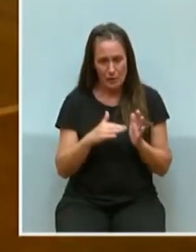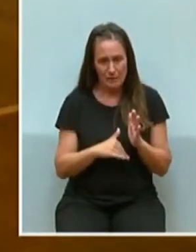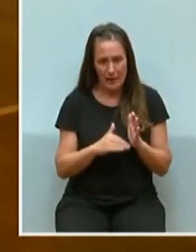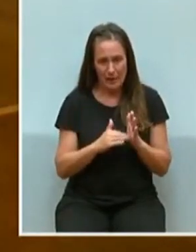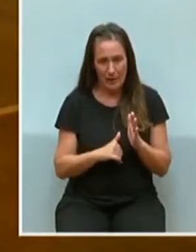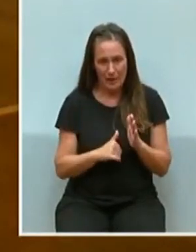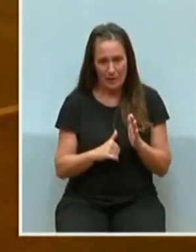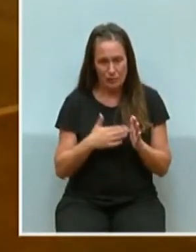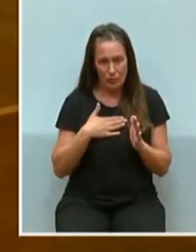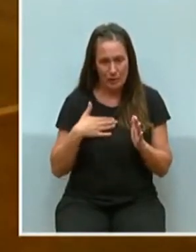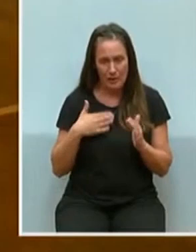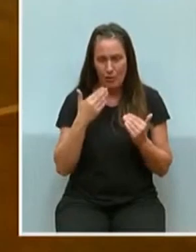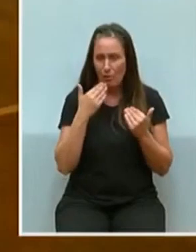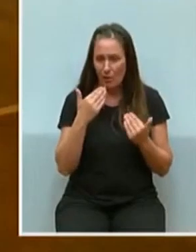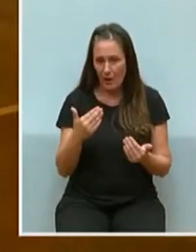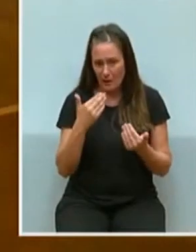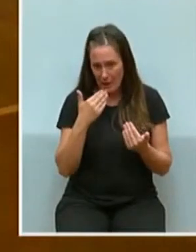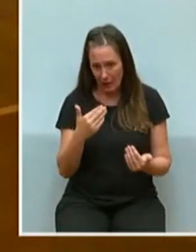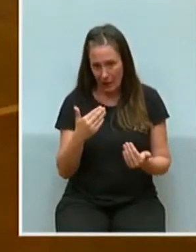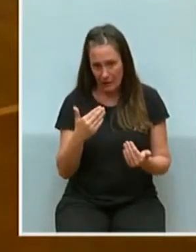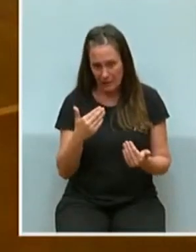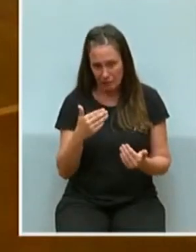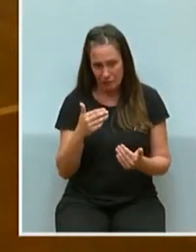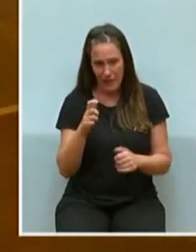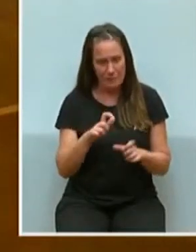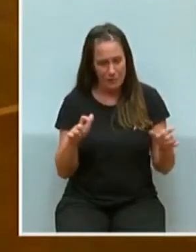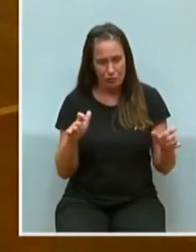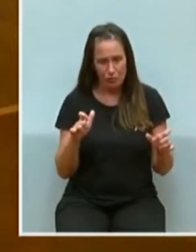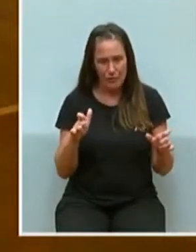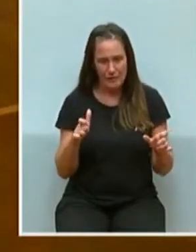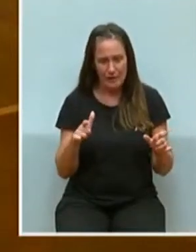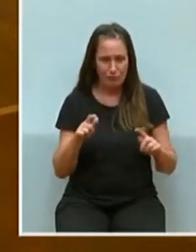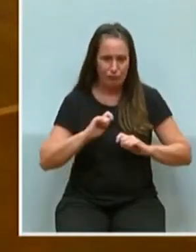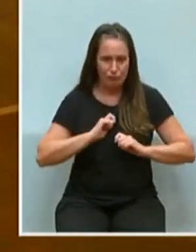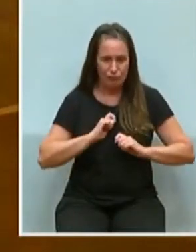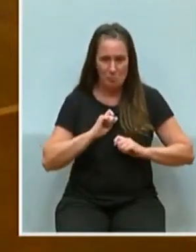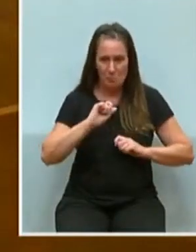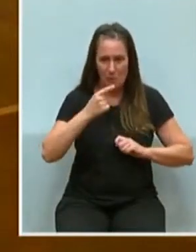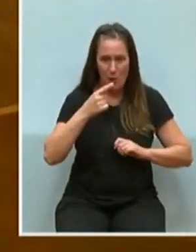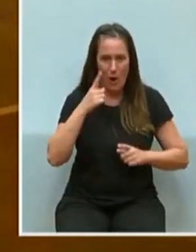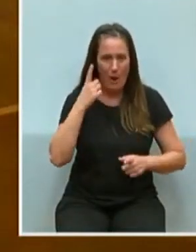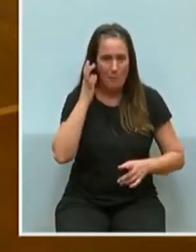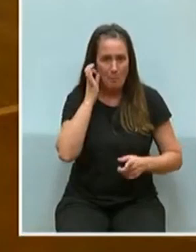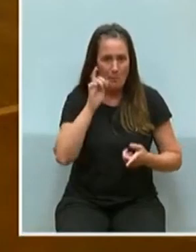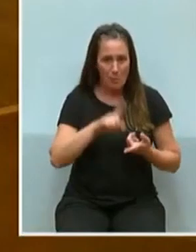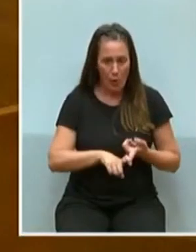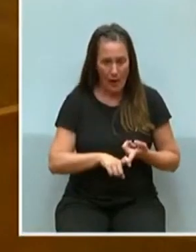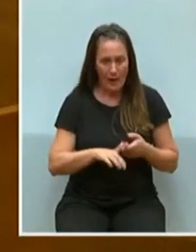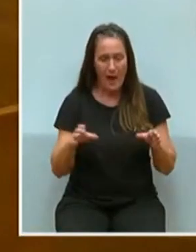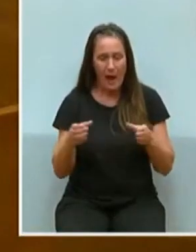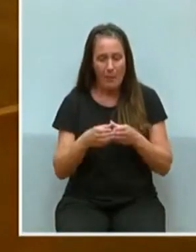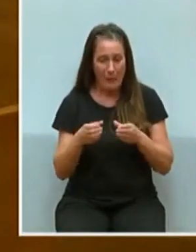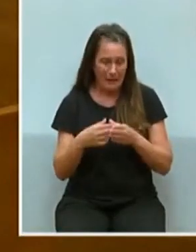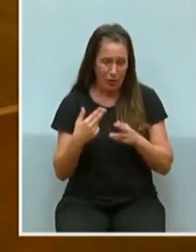quisiera dar las gracias a quien ha hecho que esto sea así. En primer lugar a mi mujer, a mi partido, Vox,